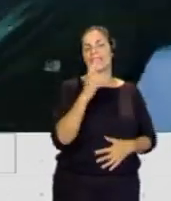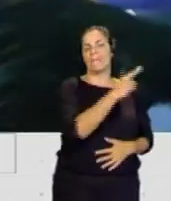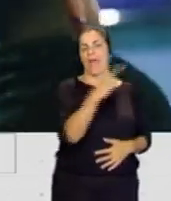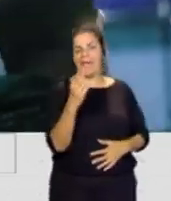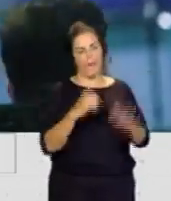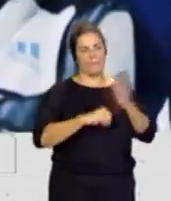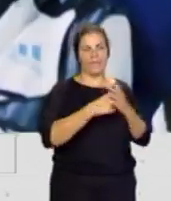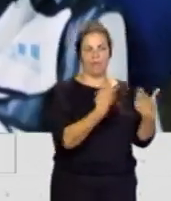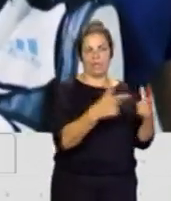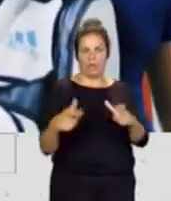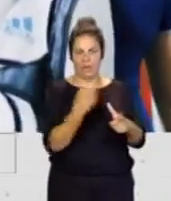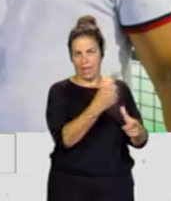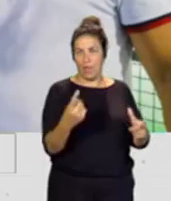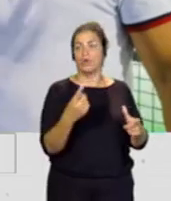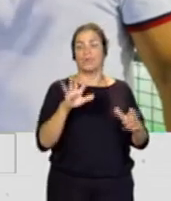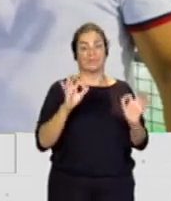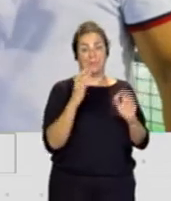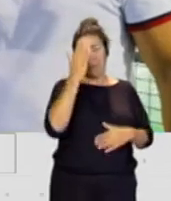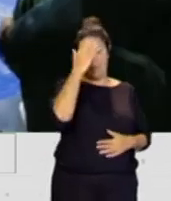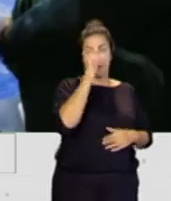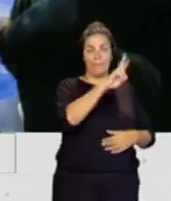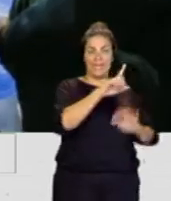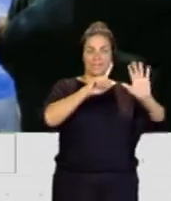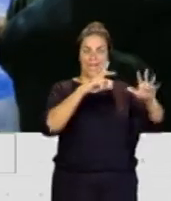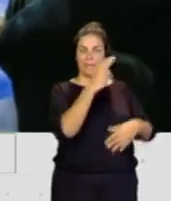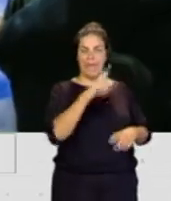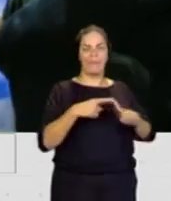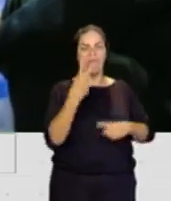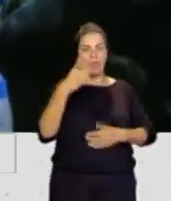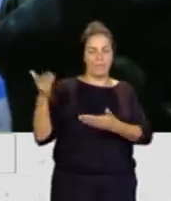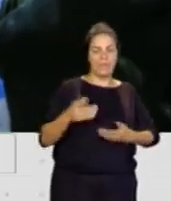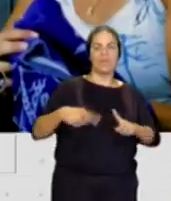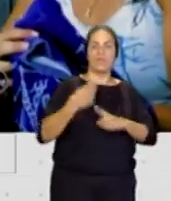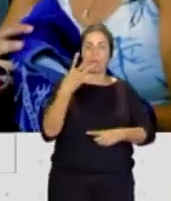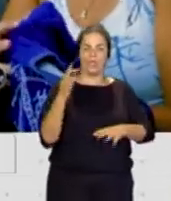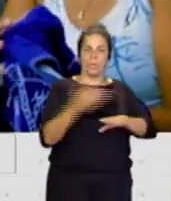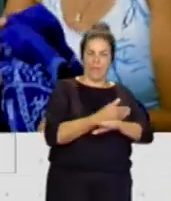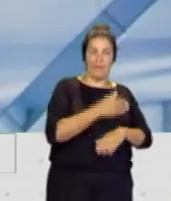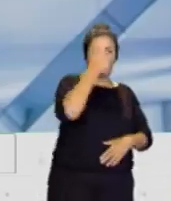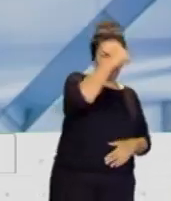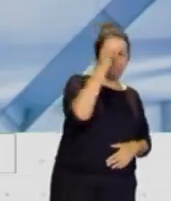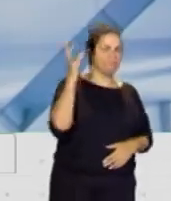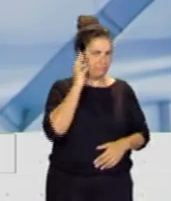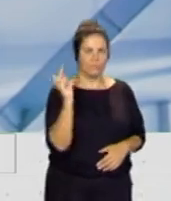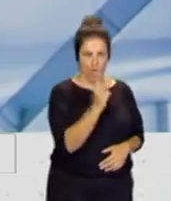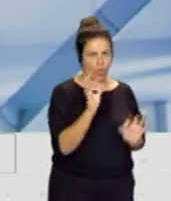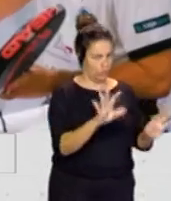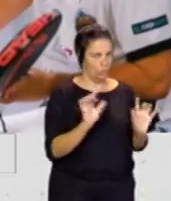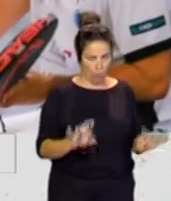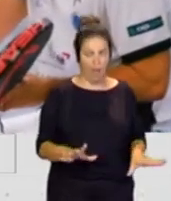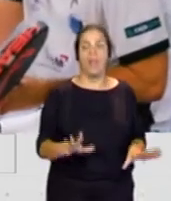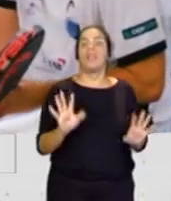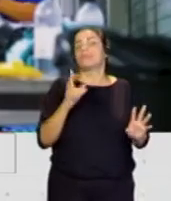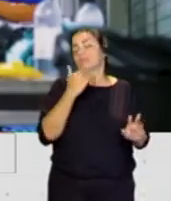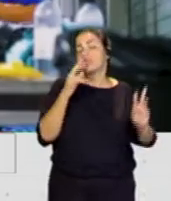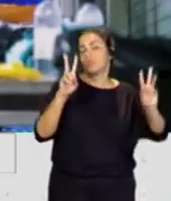categoría, un cuadro principal de 26 parejas con dos invitaciones y cuatro que vienen de previa, tanto en categoría masculina como en categoría femenina. Tenemos como